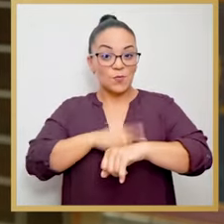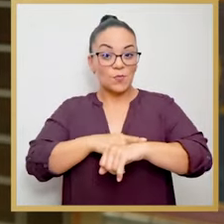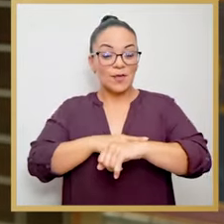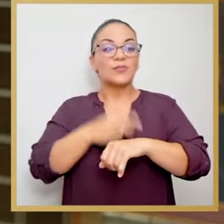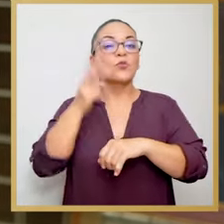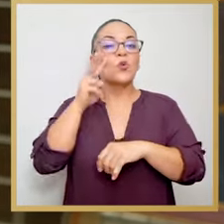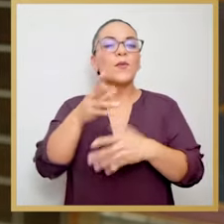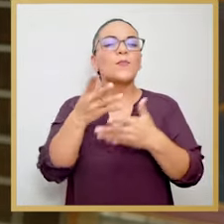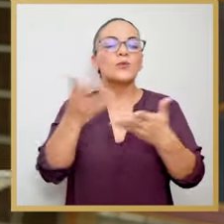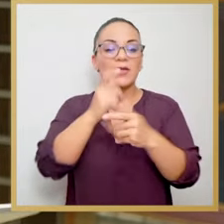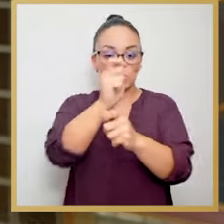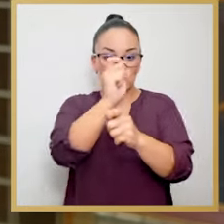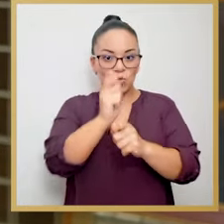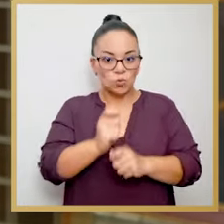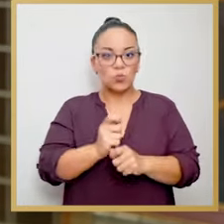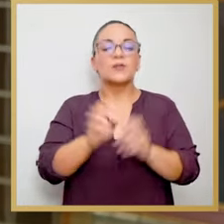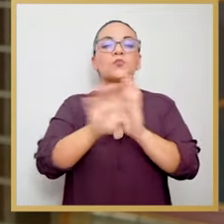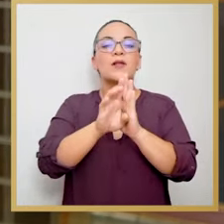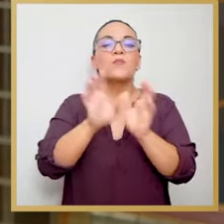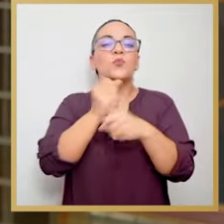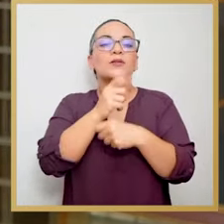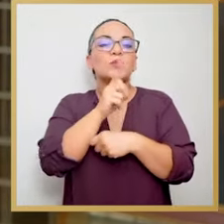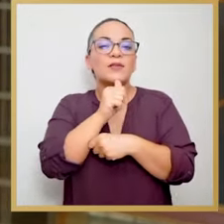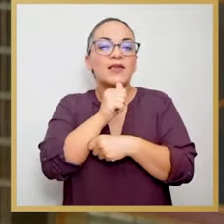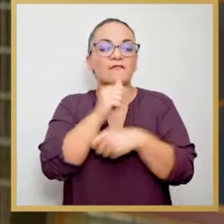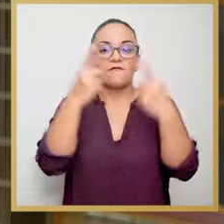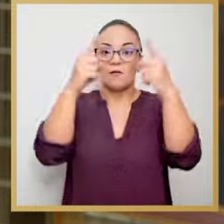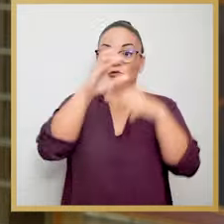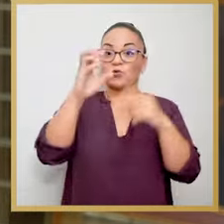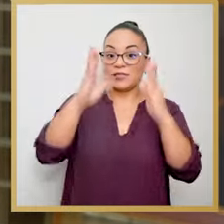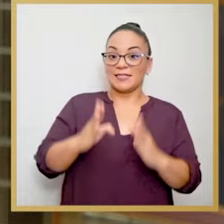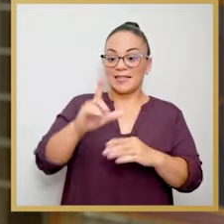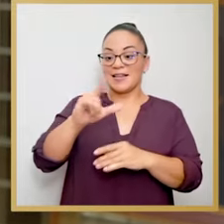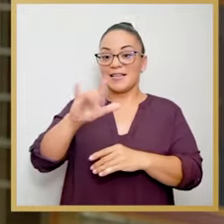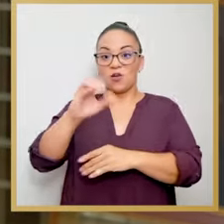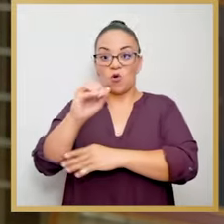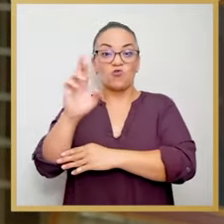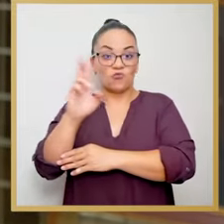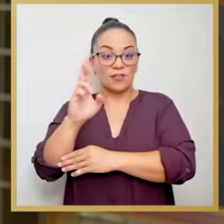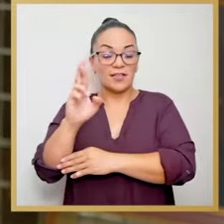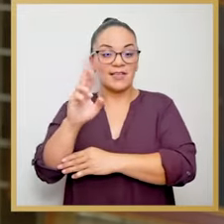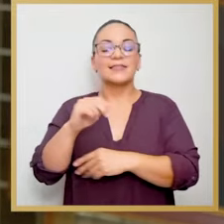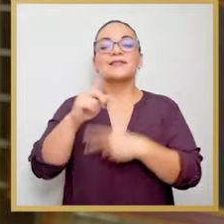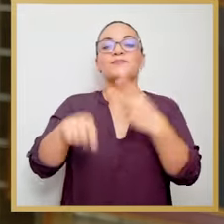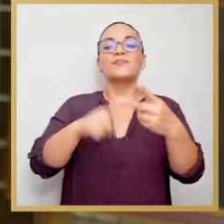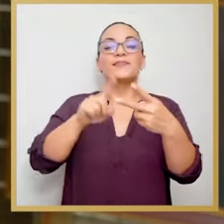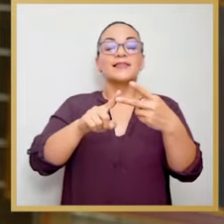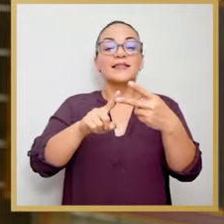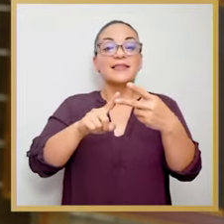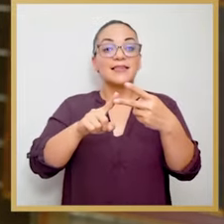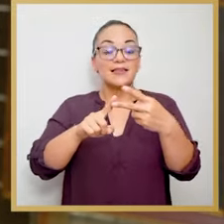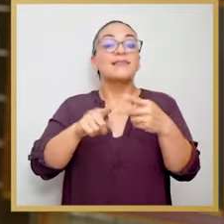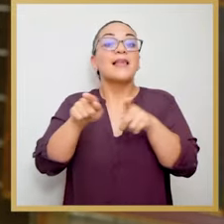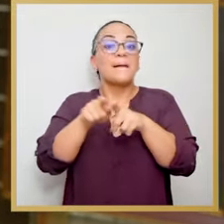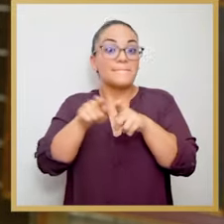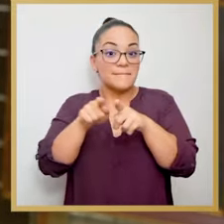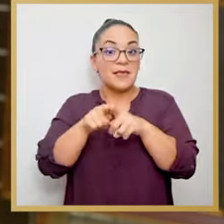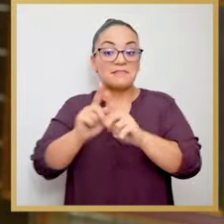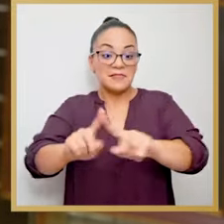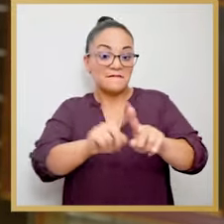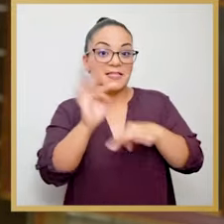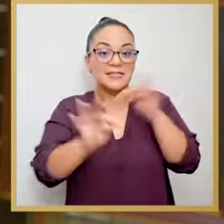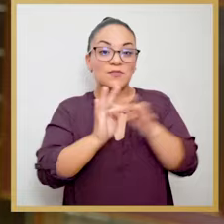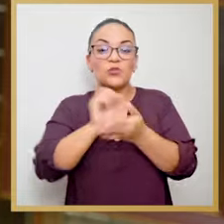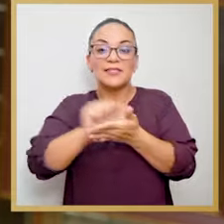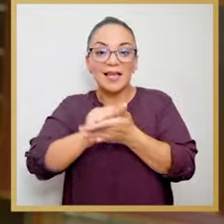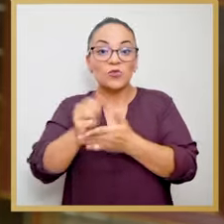podemos encontrar esculturas del reconocido artista costarricense Lico Rodríguez, así como también del santo que veíamos desde